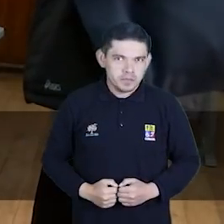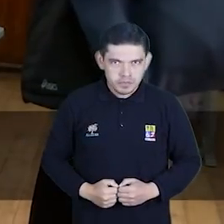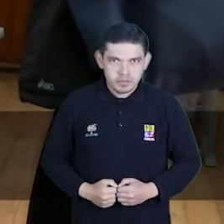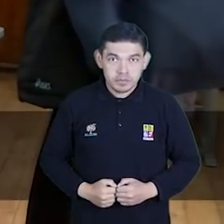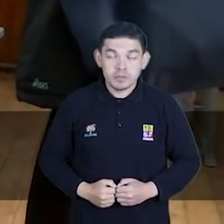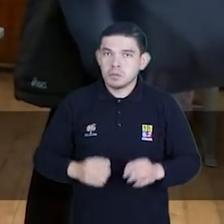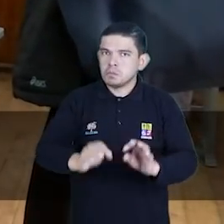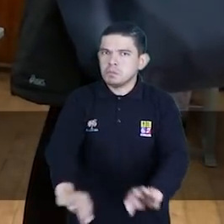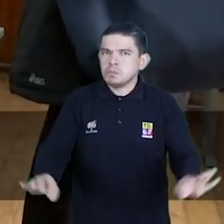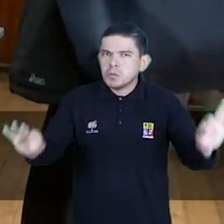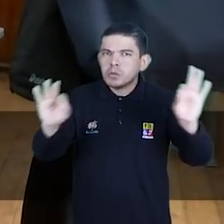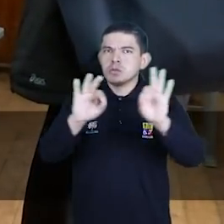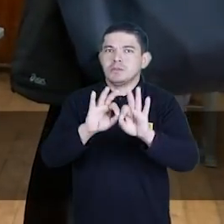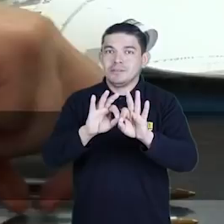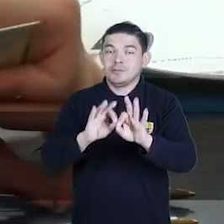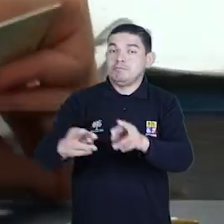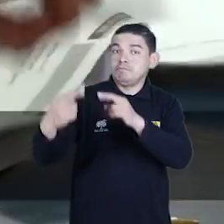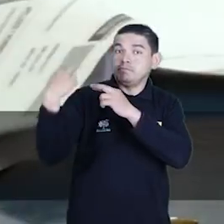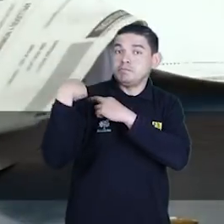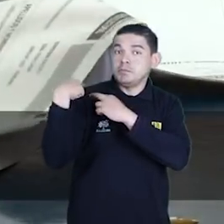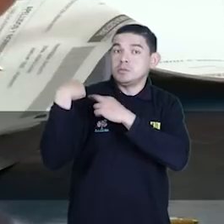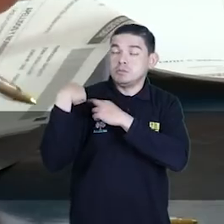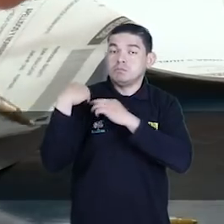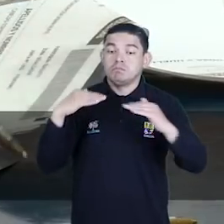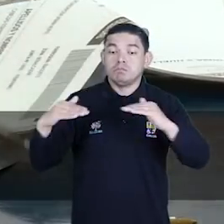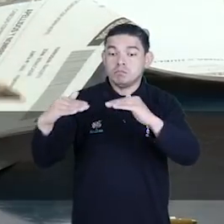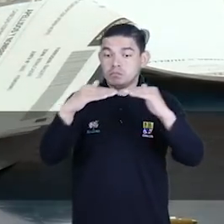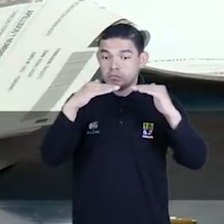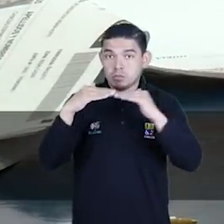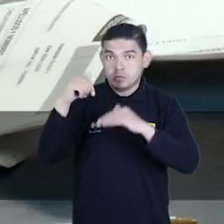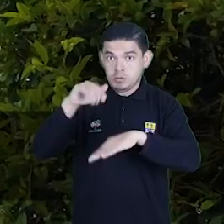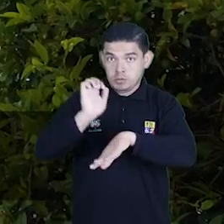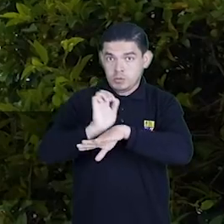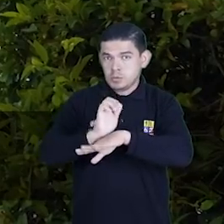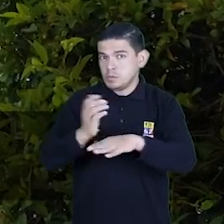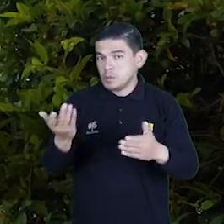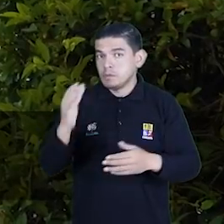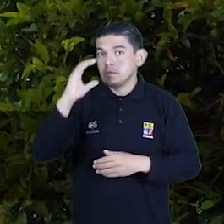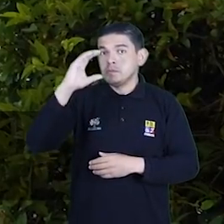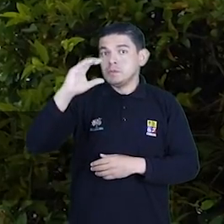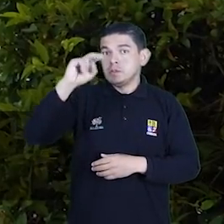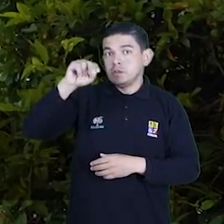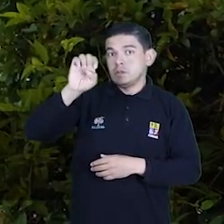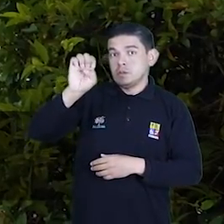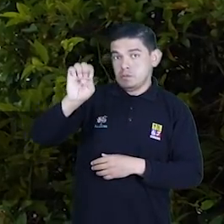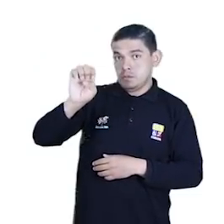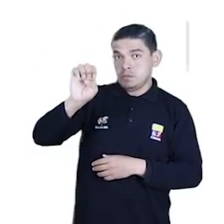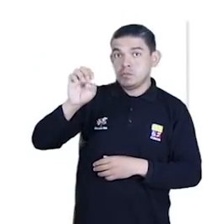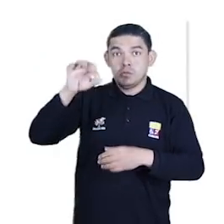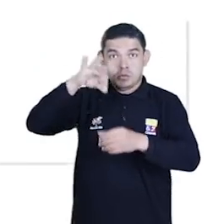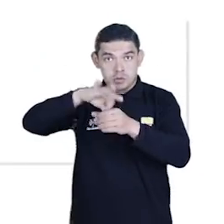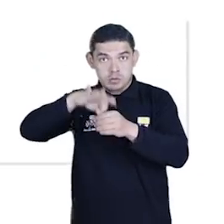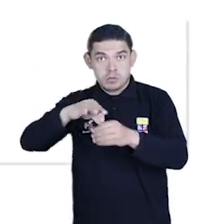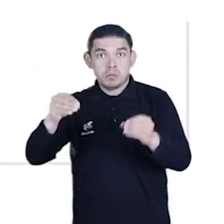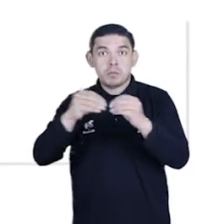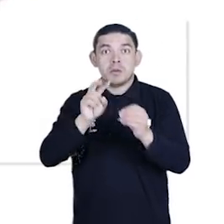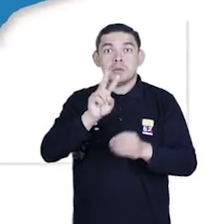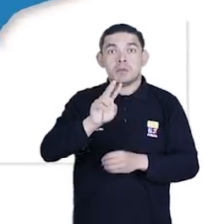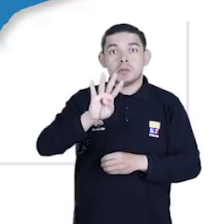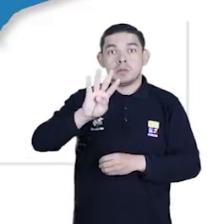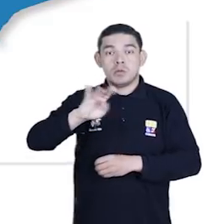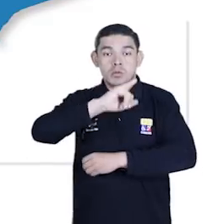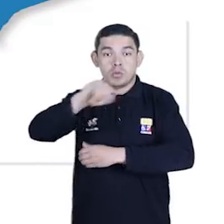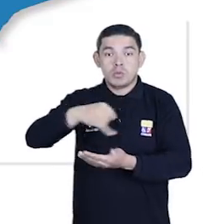Por la trascendencia que esta tarea tiene para la plena vigencia de la democracia, el Consejo Nacional Electoral, a través de las 24